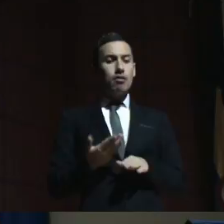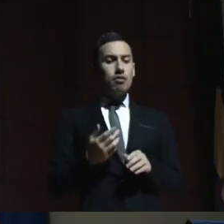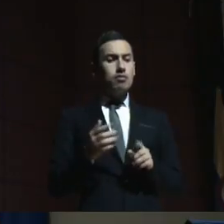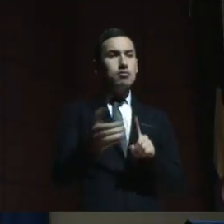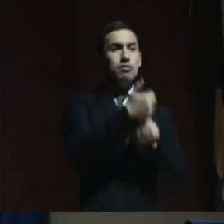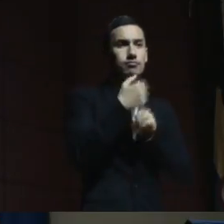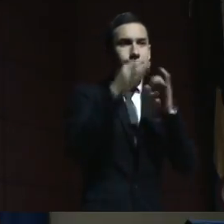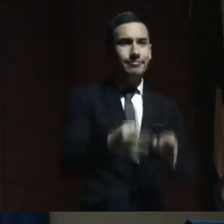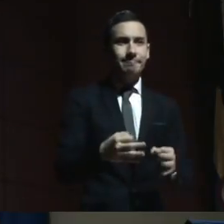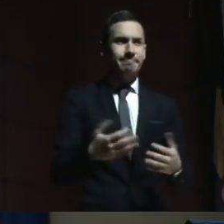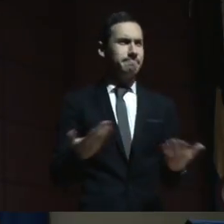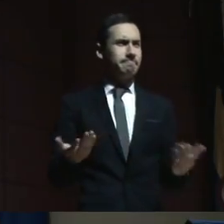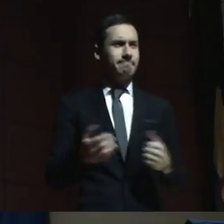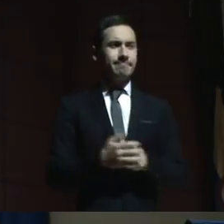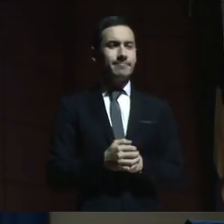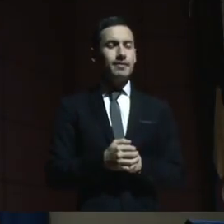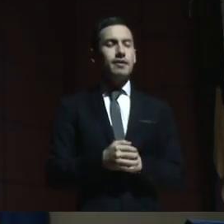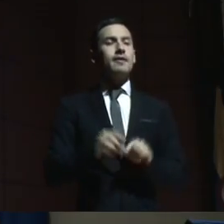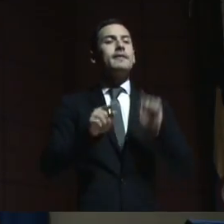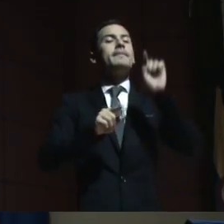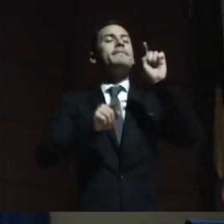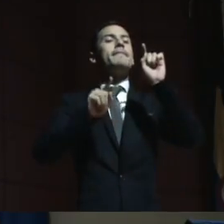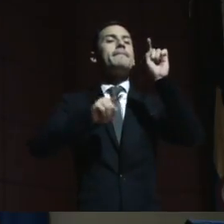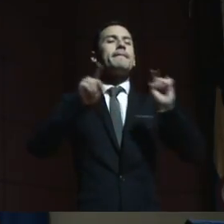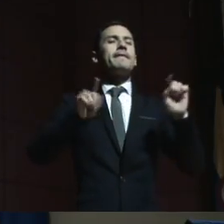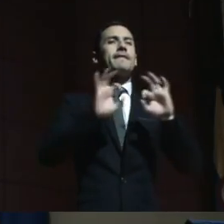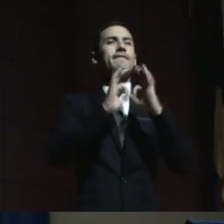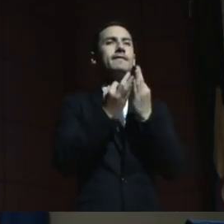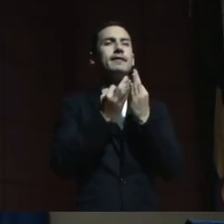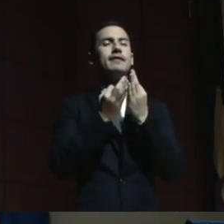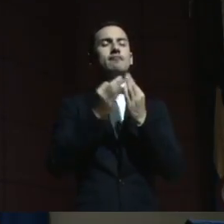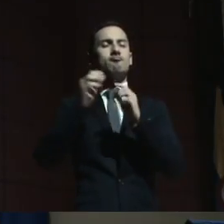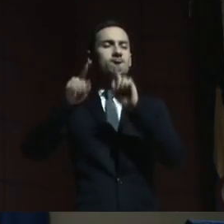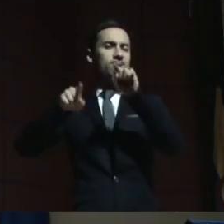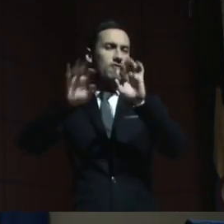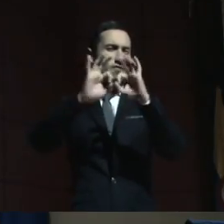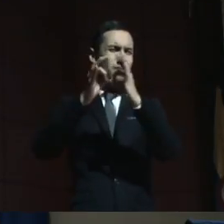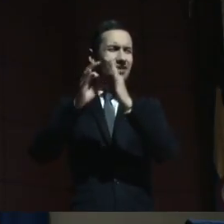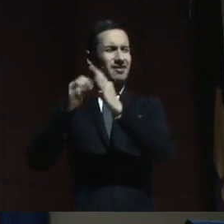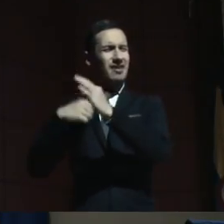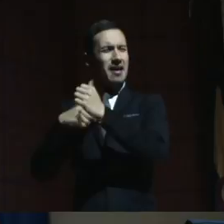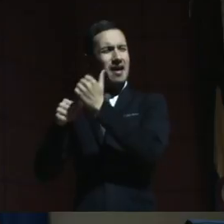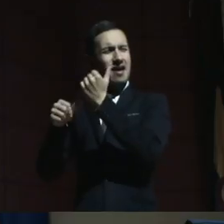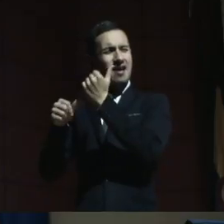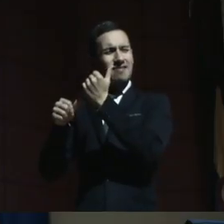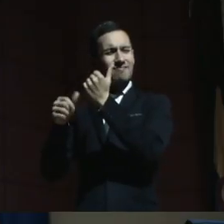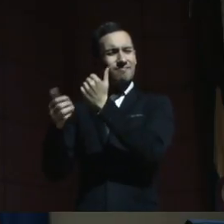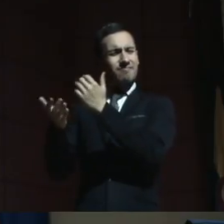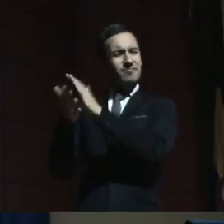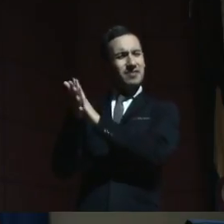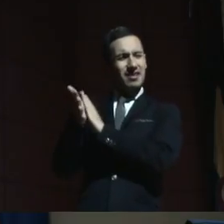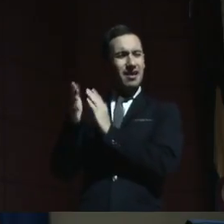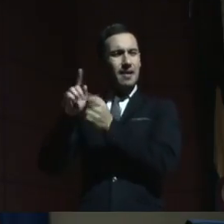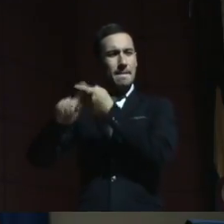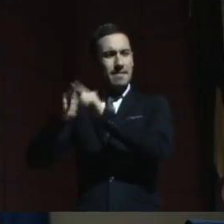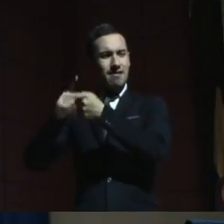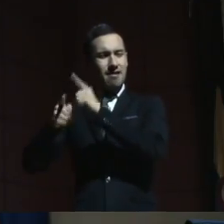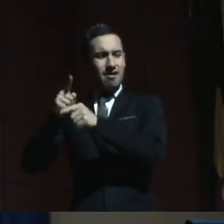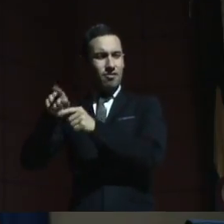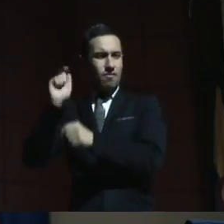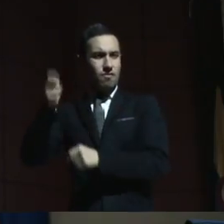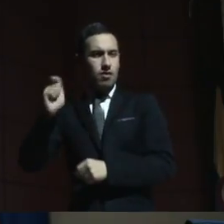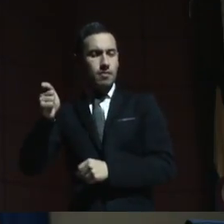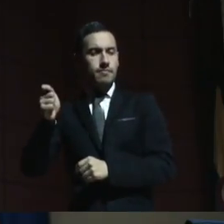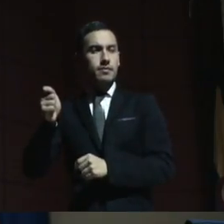Las familias también han sido asesoradas, ahora hablábamos con una abogada amiga de audios